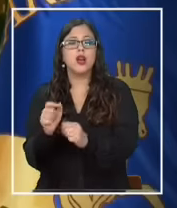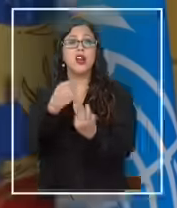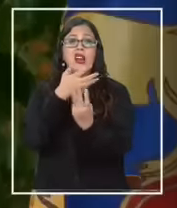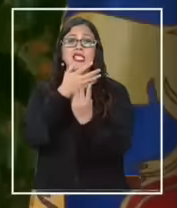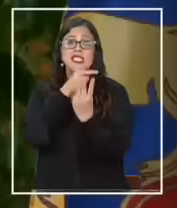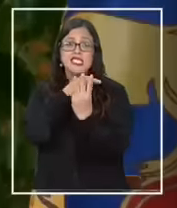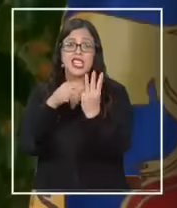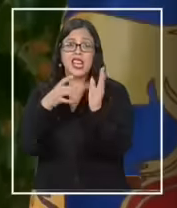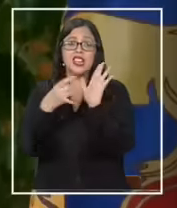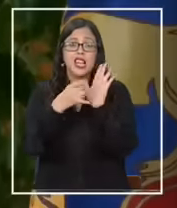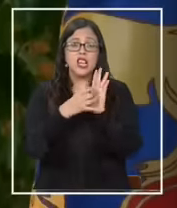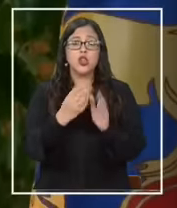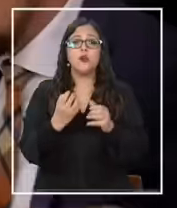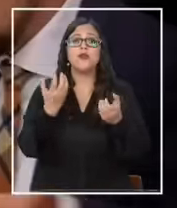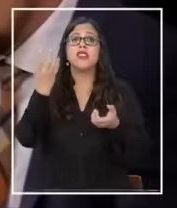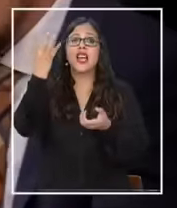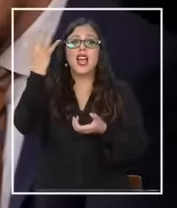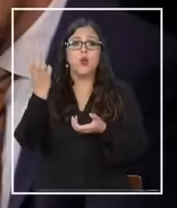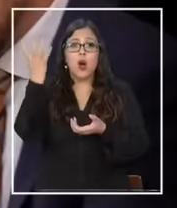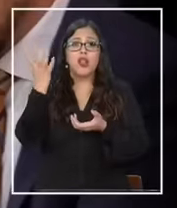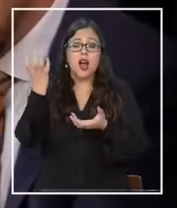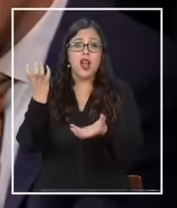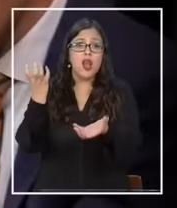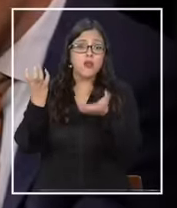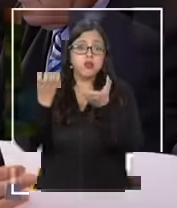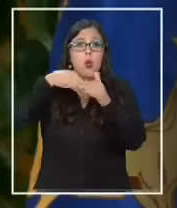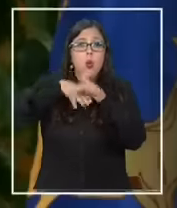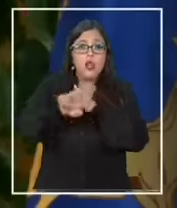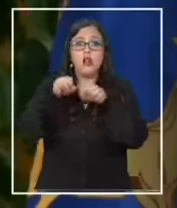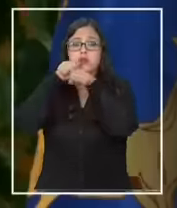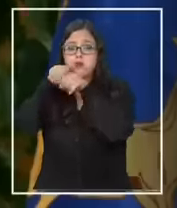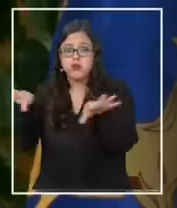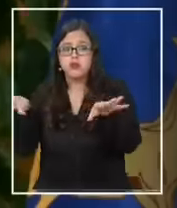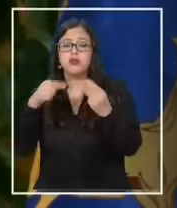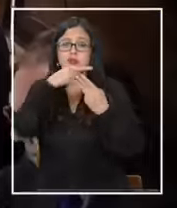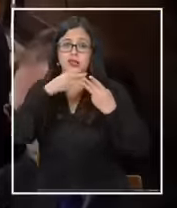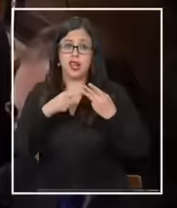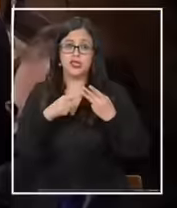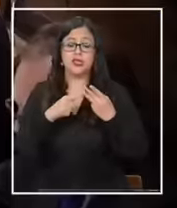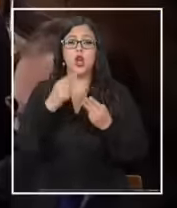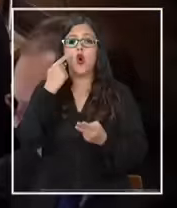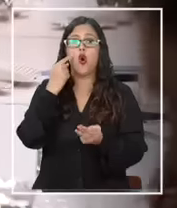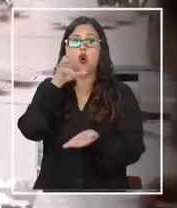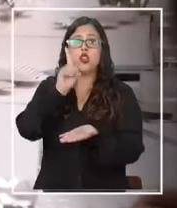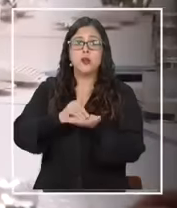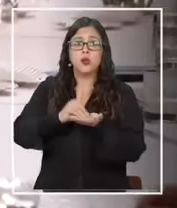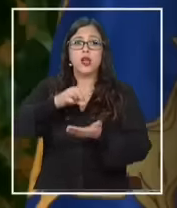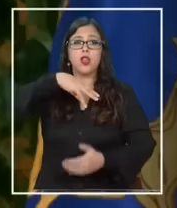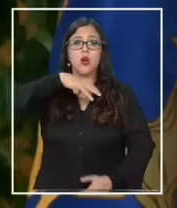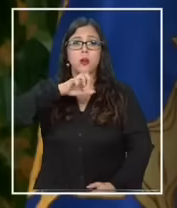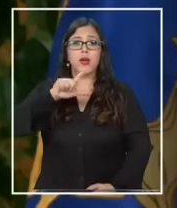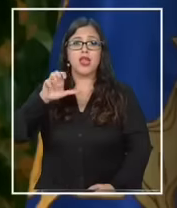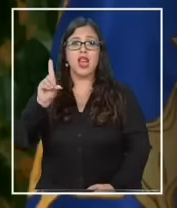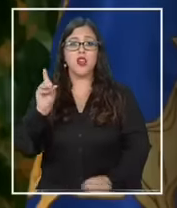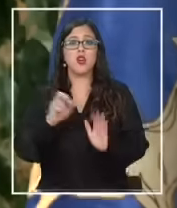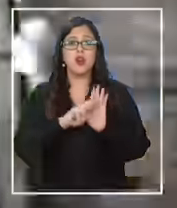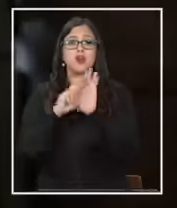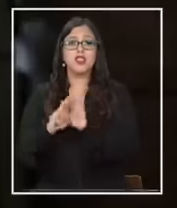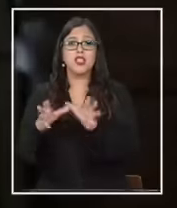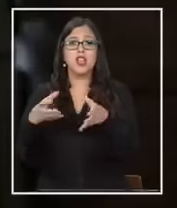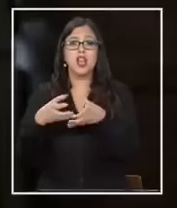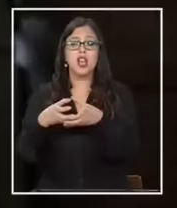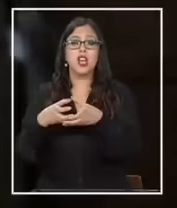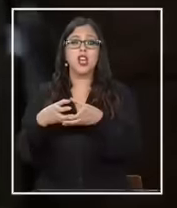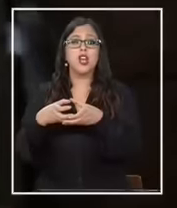tres delitos grabarlo archivarlo y difundirlo bueno el diputado Miguel Mellado representante cierto de la